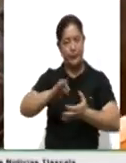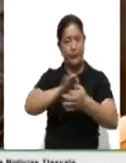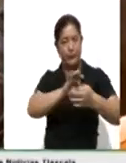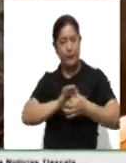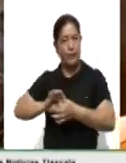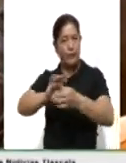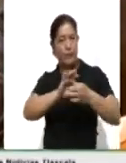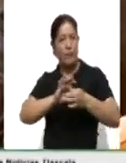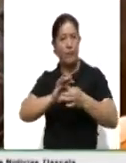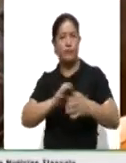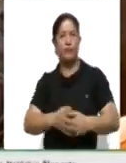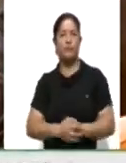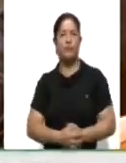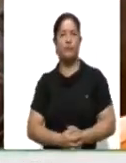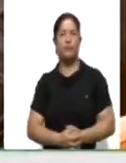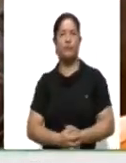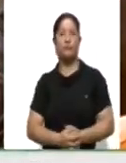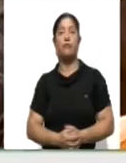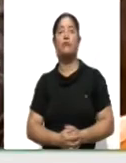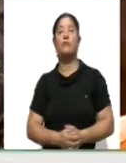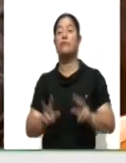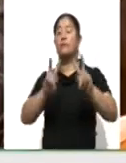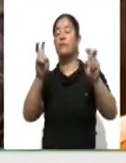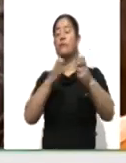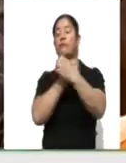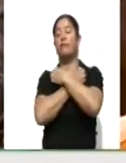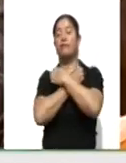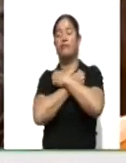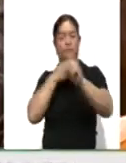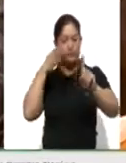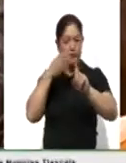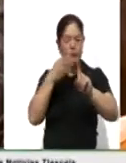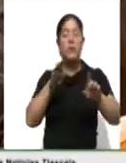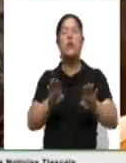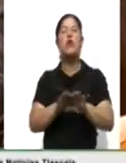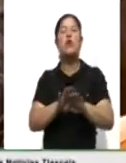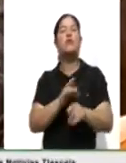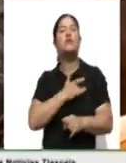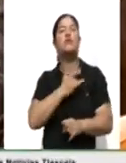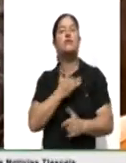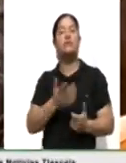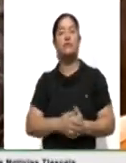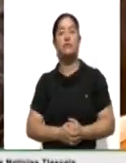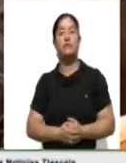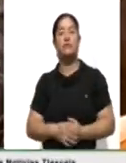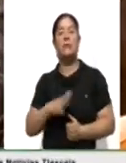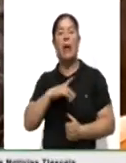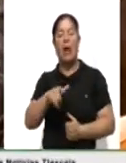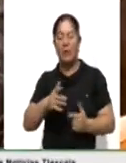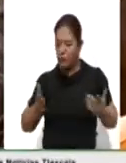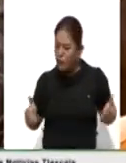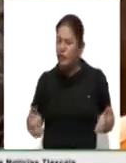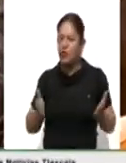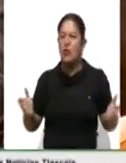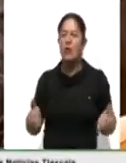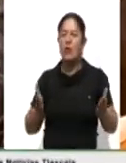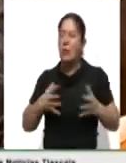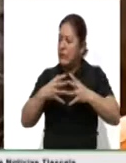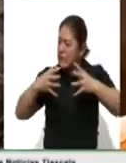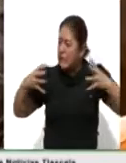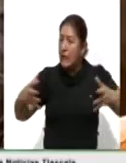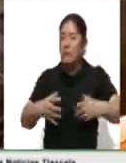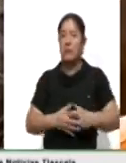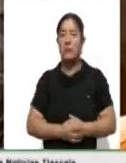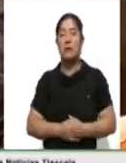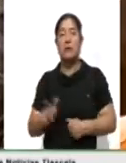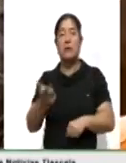el grado del sector educativo específicamente en donde hubo un impulso muy grande que el propio